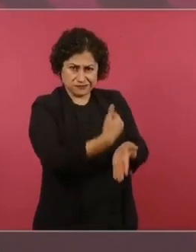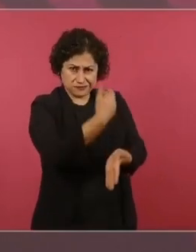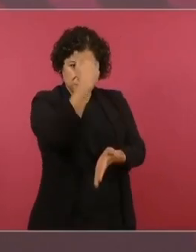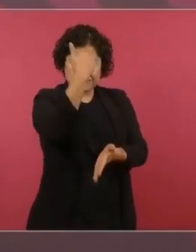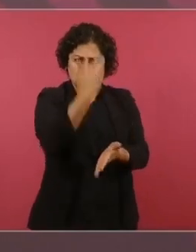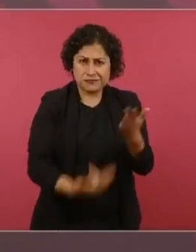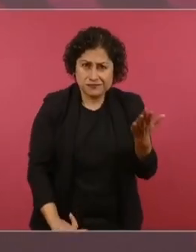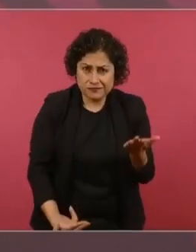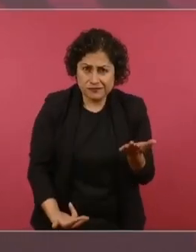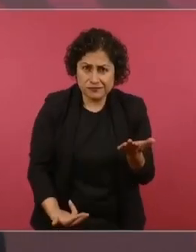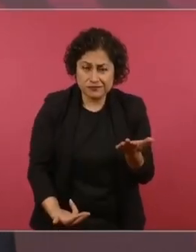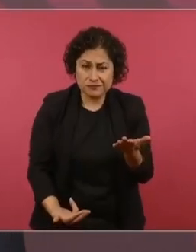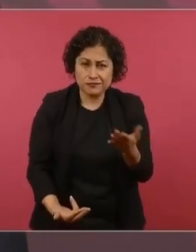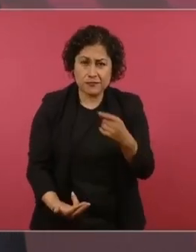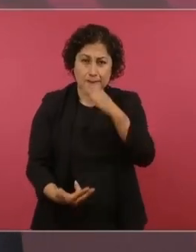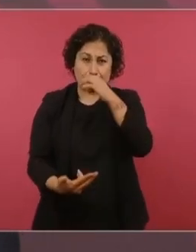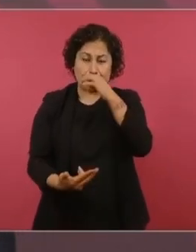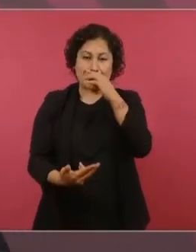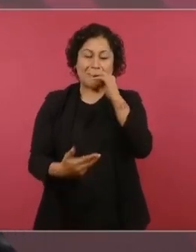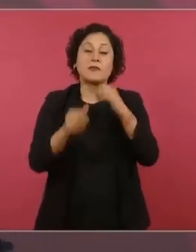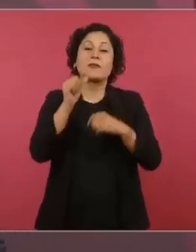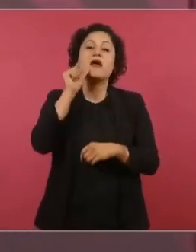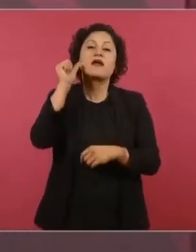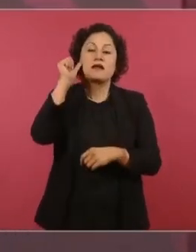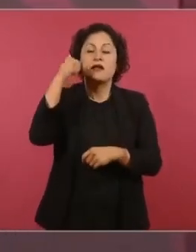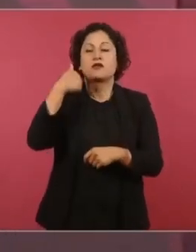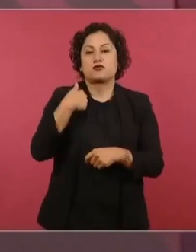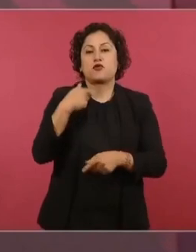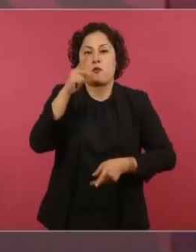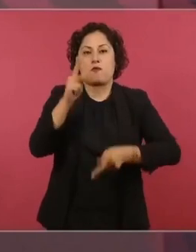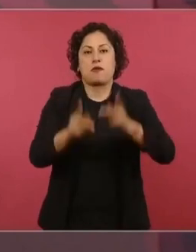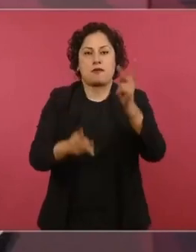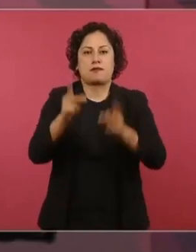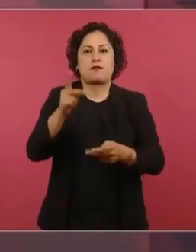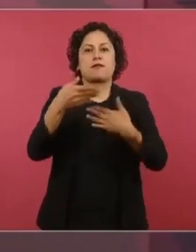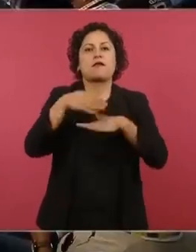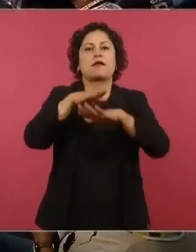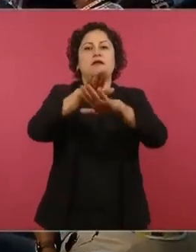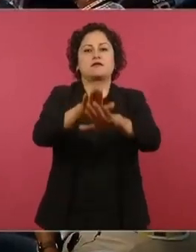imagínense de quién